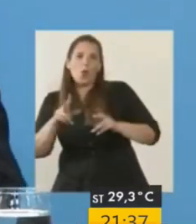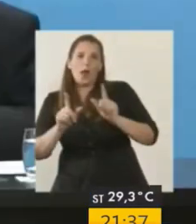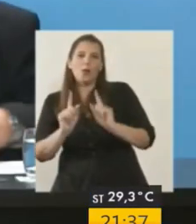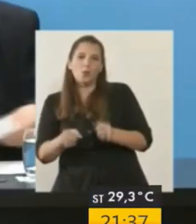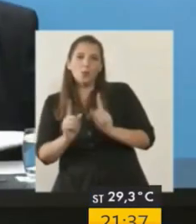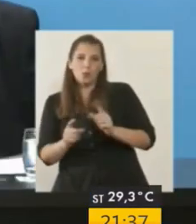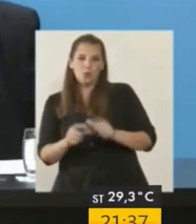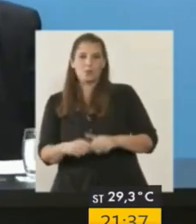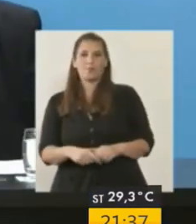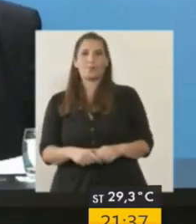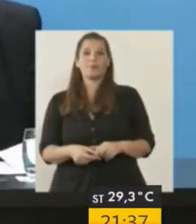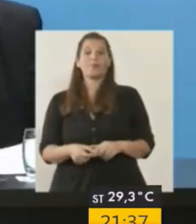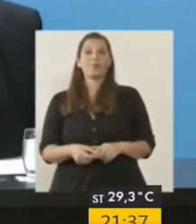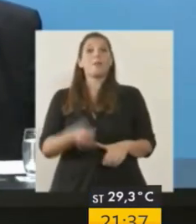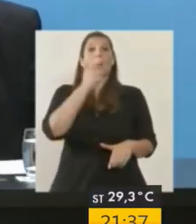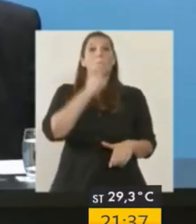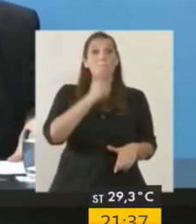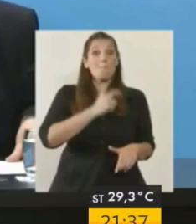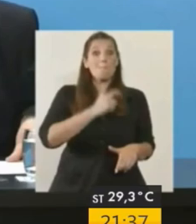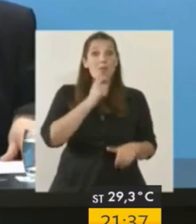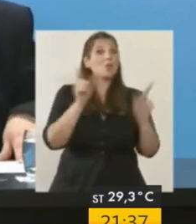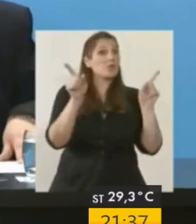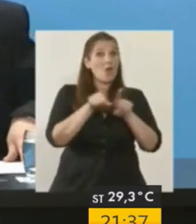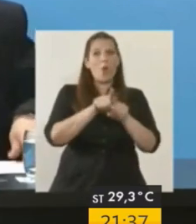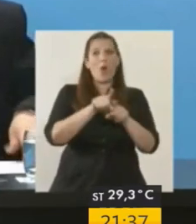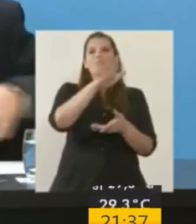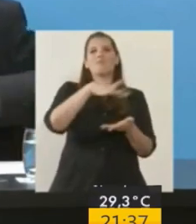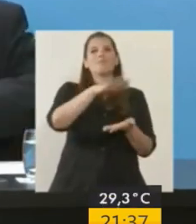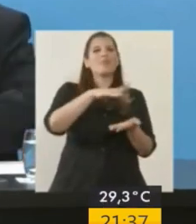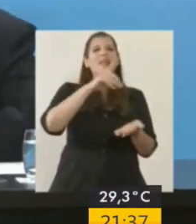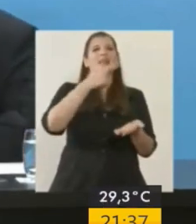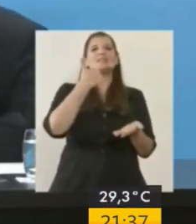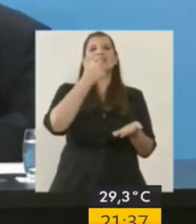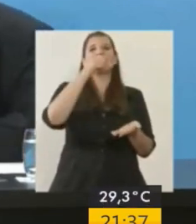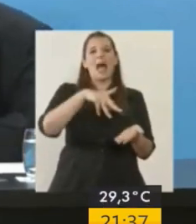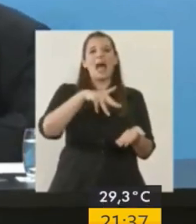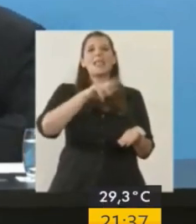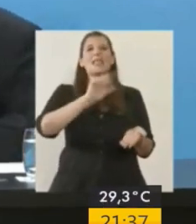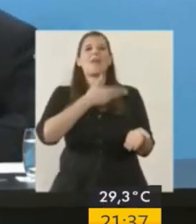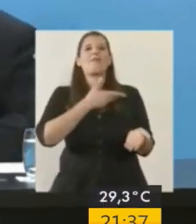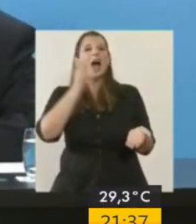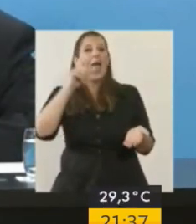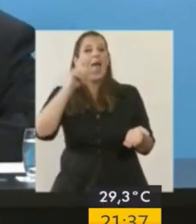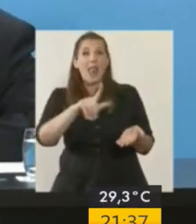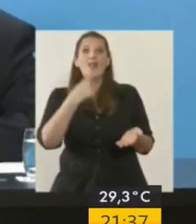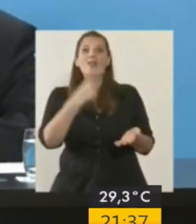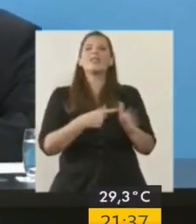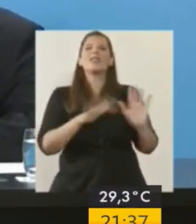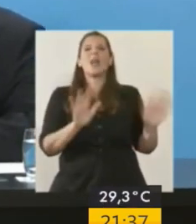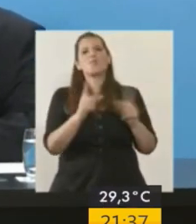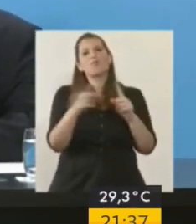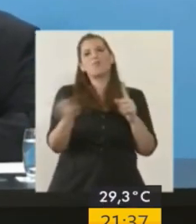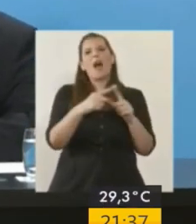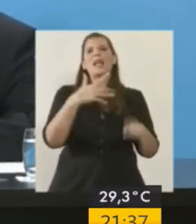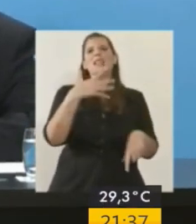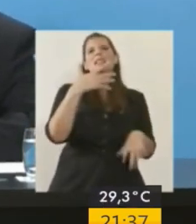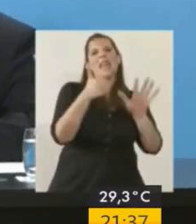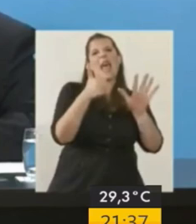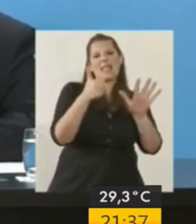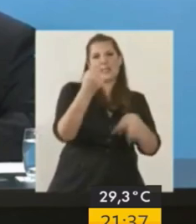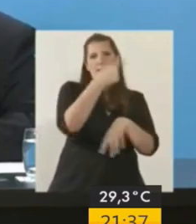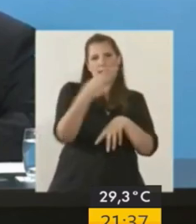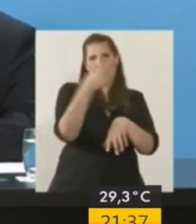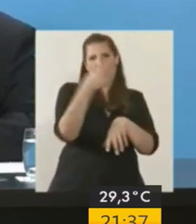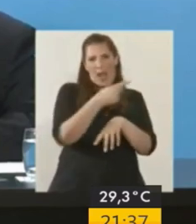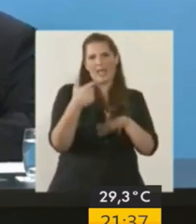En Mendoza, lo mismo estamos haciendo en San Rafael, que estamos asegurando un mínimo de 6 frecuencias semanales, con incrementos en